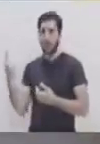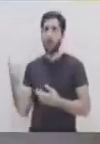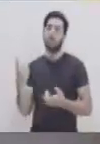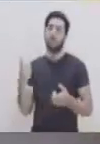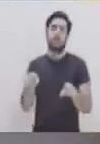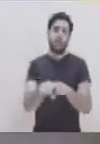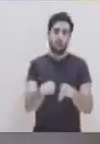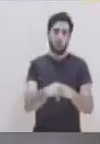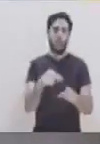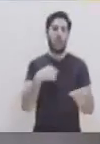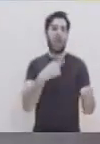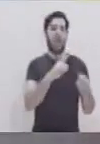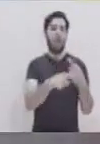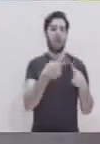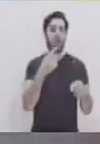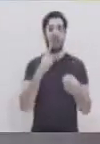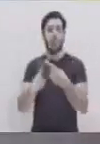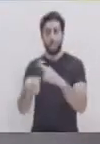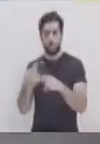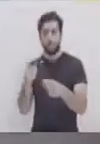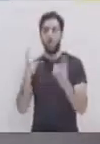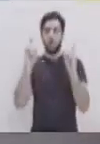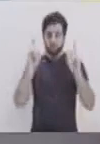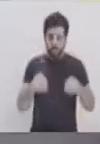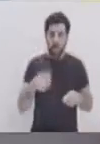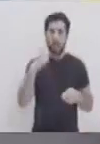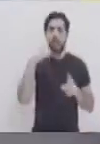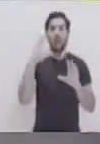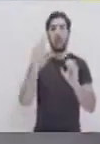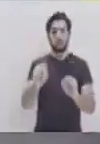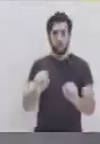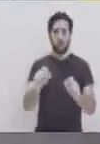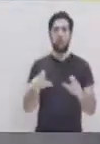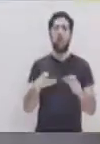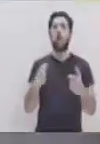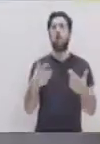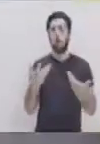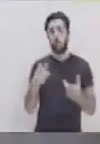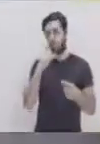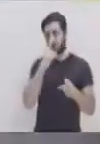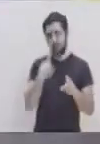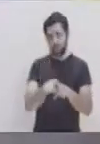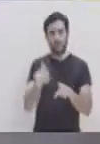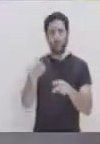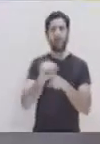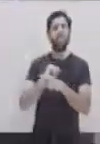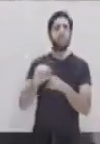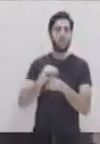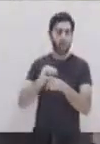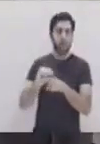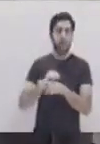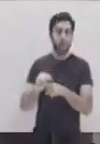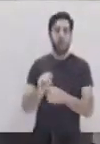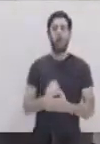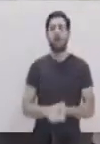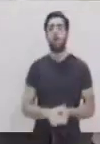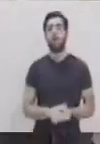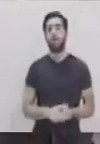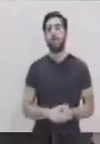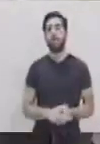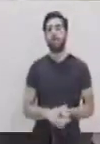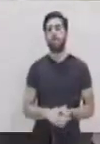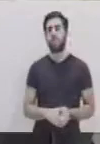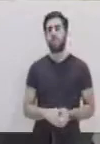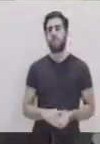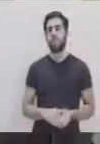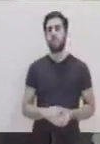aspectos que uno, como amigo de otra persona, pues, debe tomar en cuenta y debe ponerlos en práctica, ¿verdad?